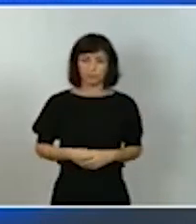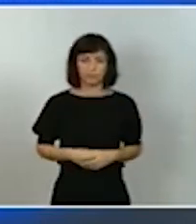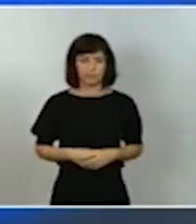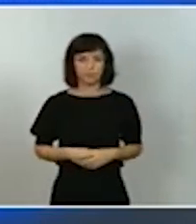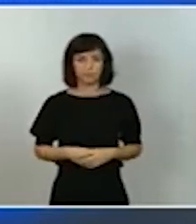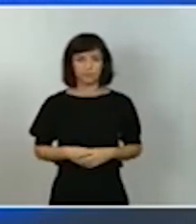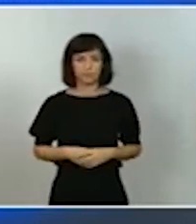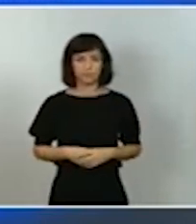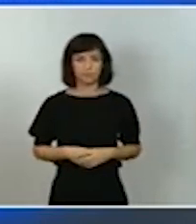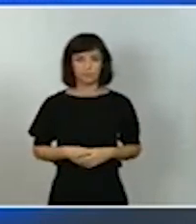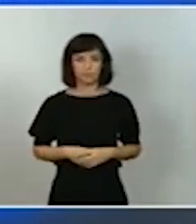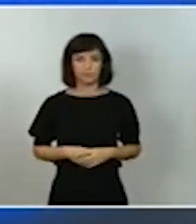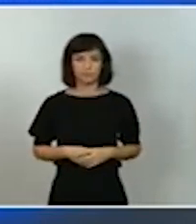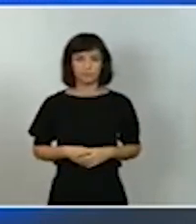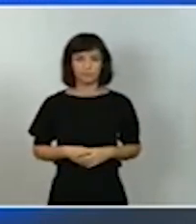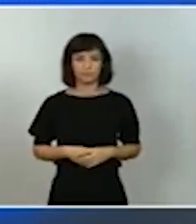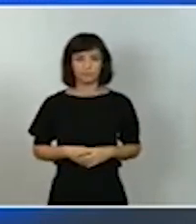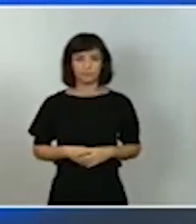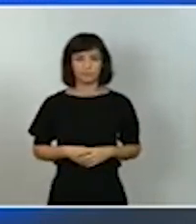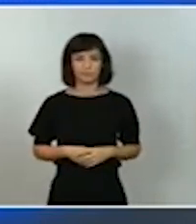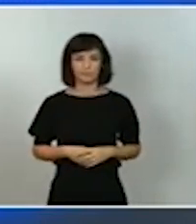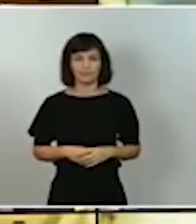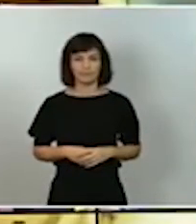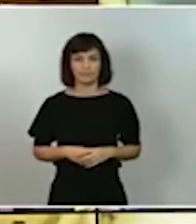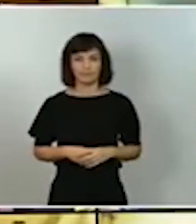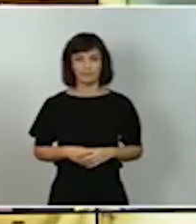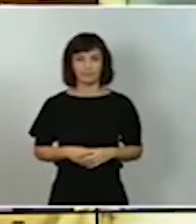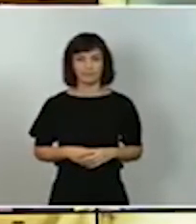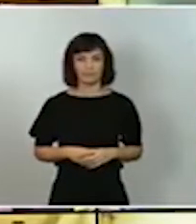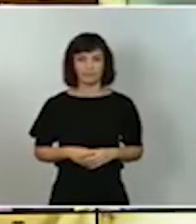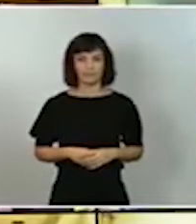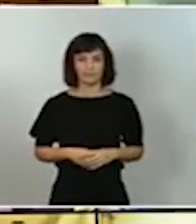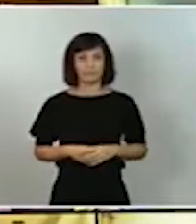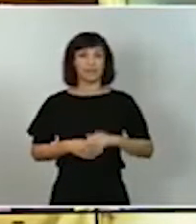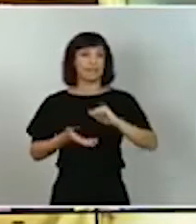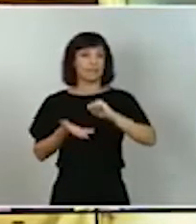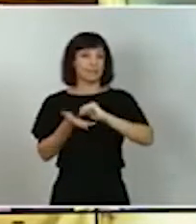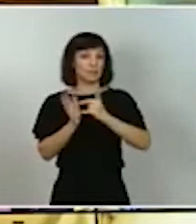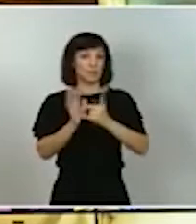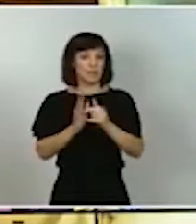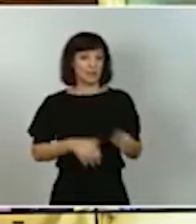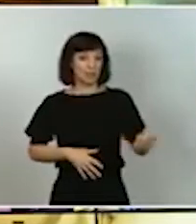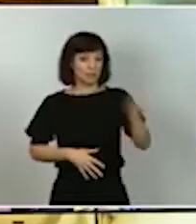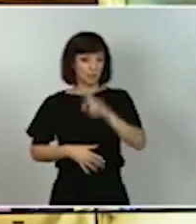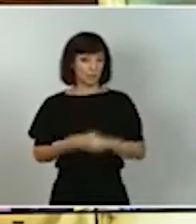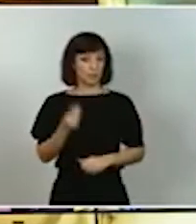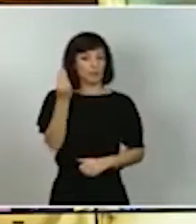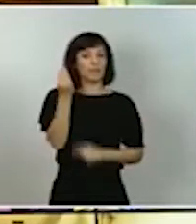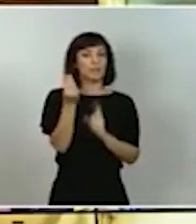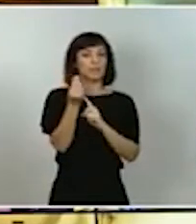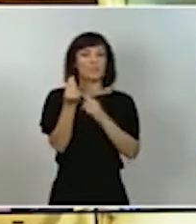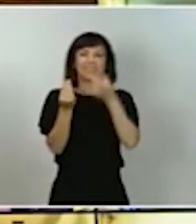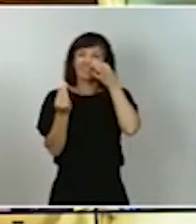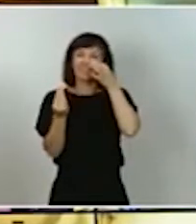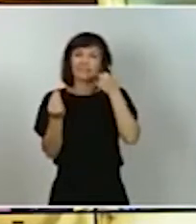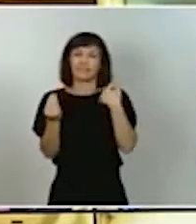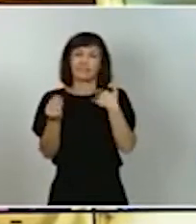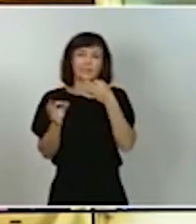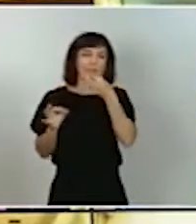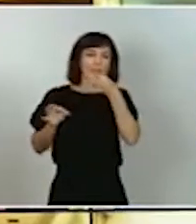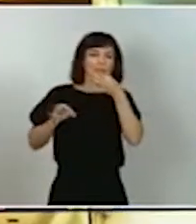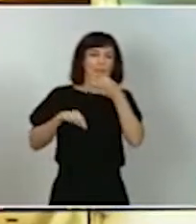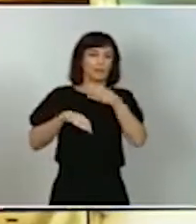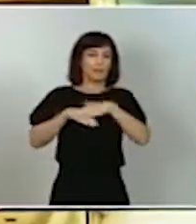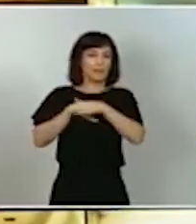Desde estas bases, el Plan de Recuperación está inspirado en la hoja de ruta y en los principios básicos que